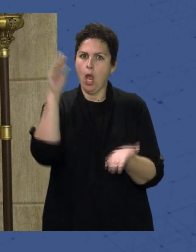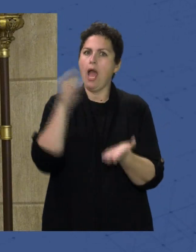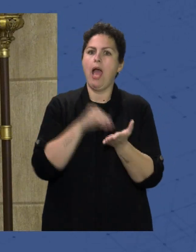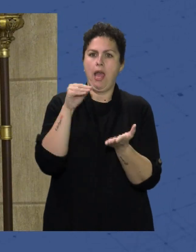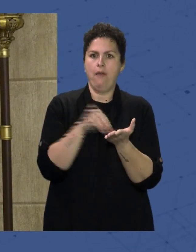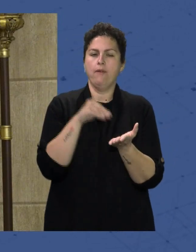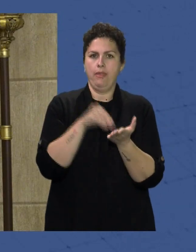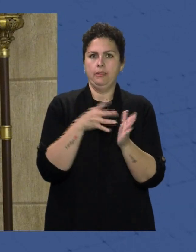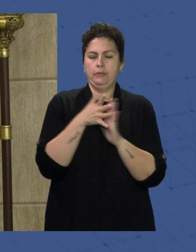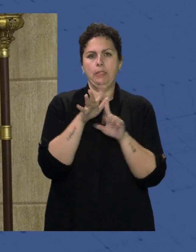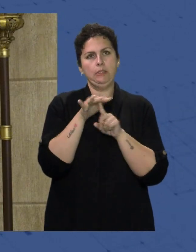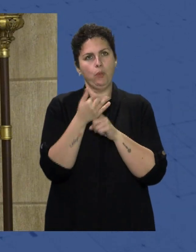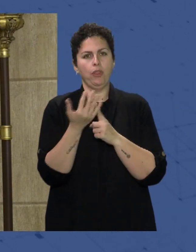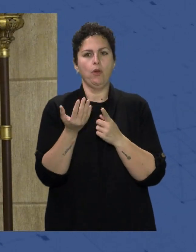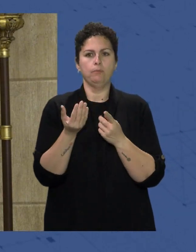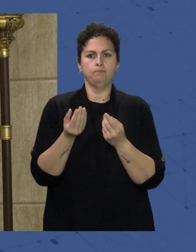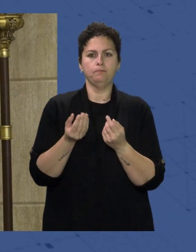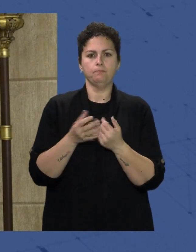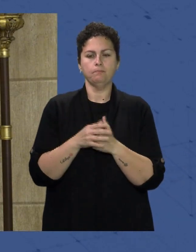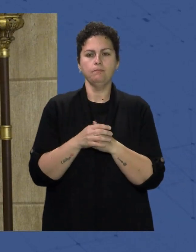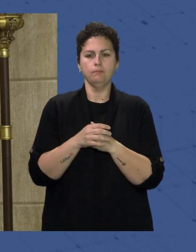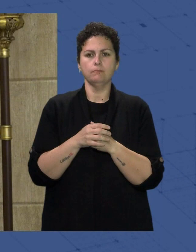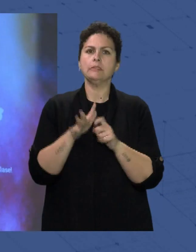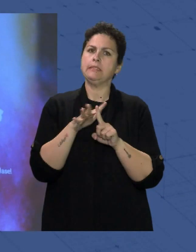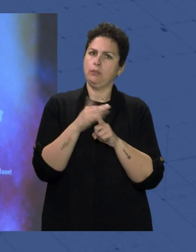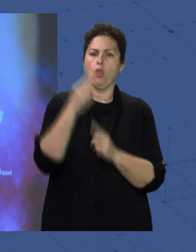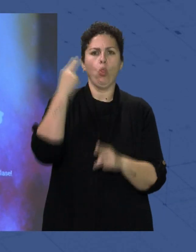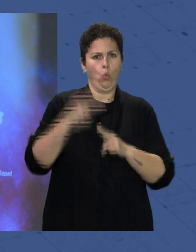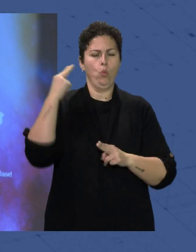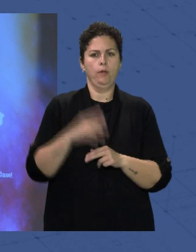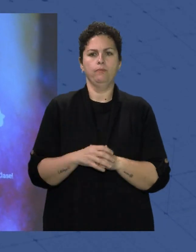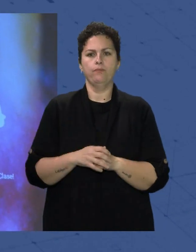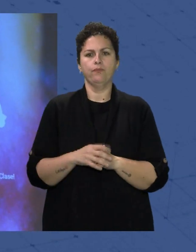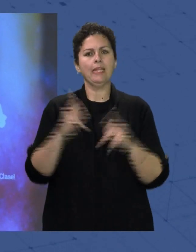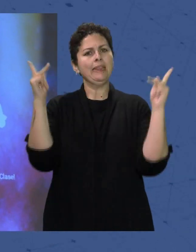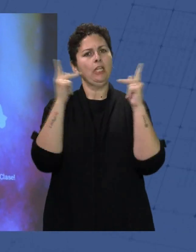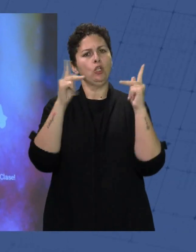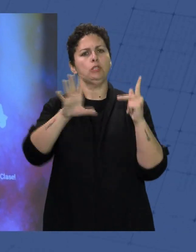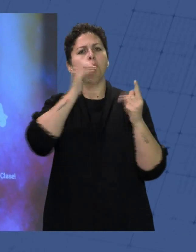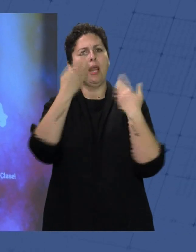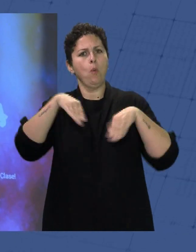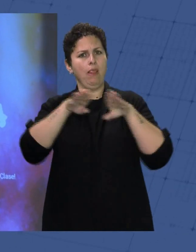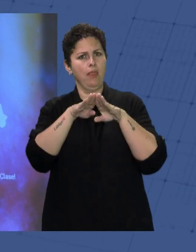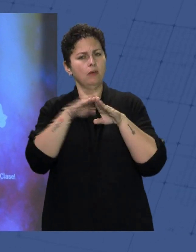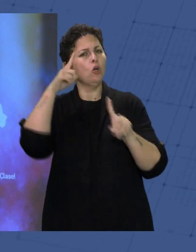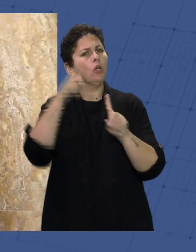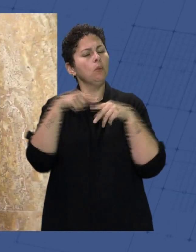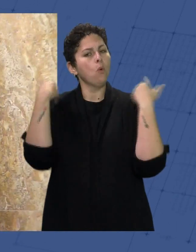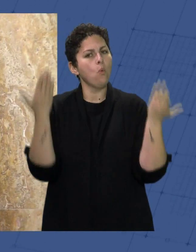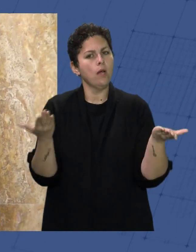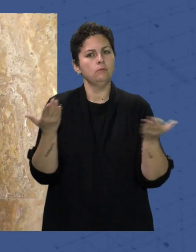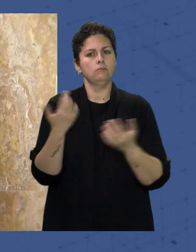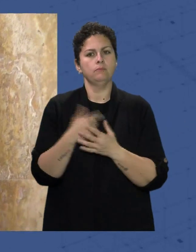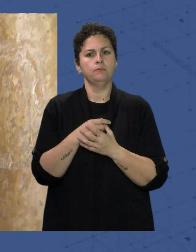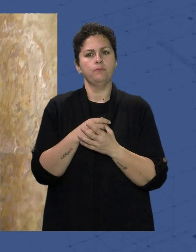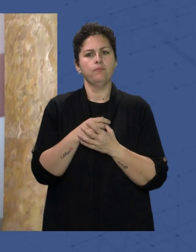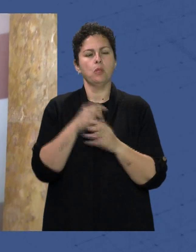una situación Unas situaciones Muy duras TikTok es por la igualdad Tiene como objetivo Conocer la visión